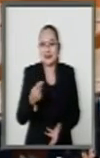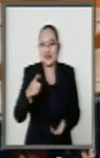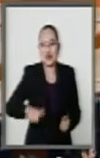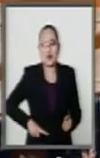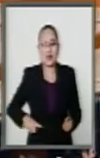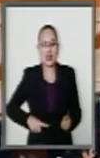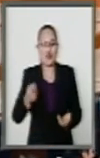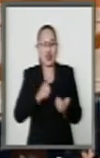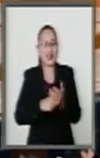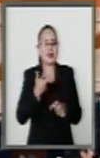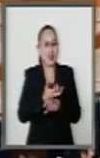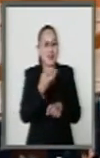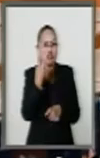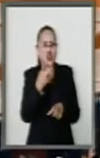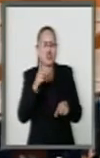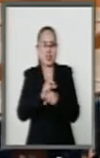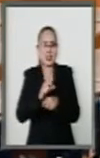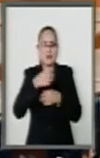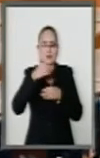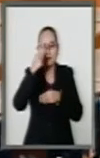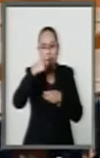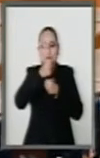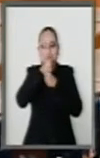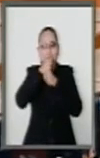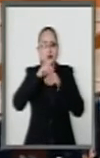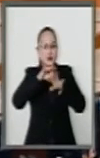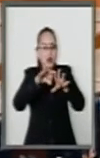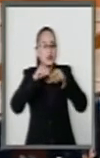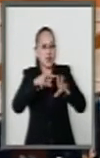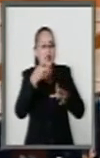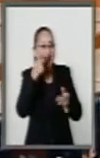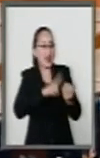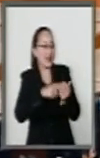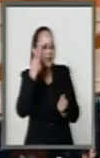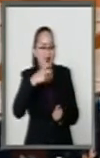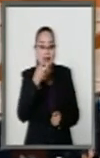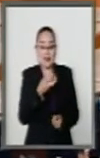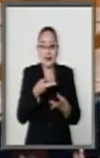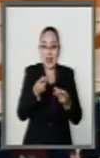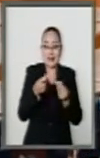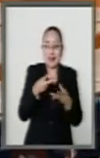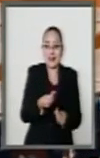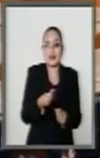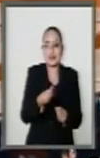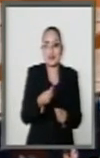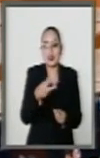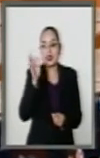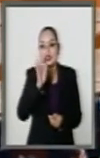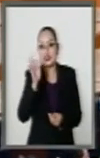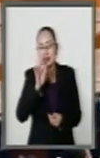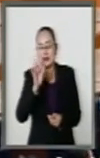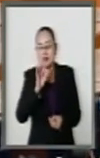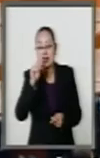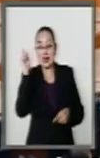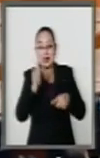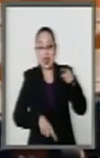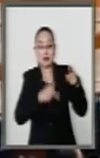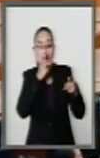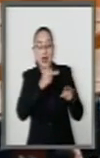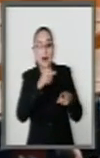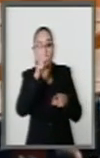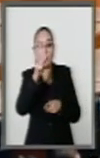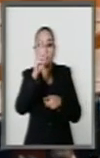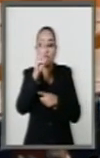se gastan eso en dos días en publicidad gubernamental. Entonces, creo que si quitamos la palabra posible, hacemos un